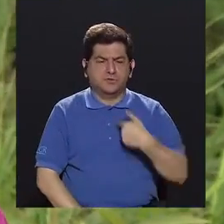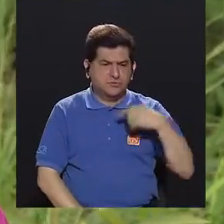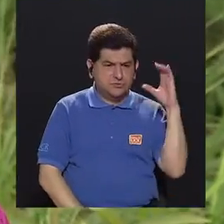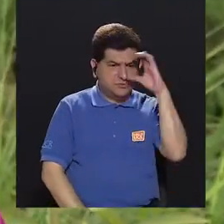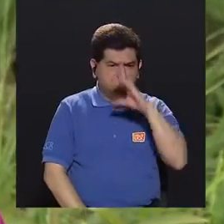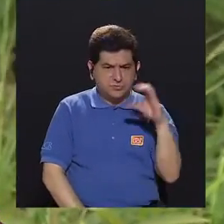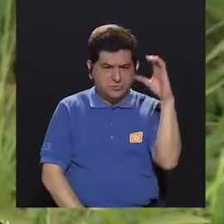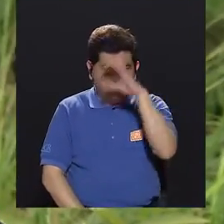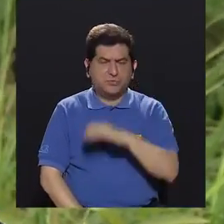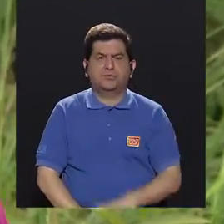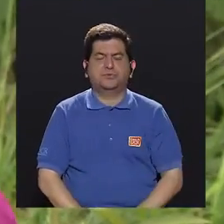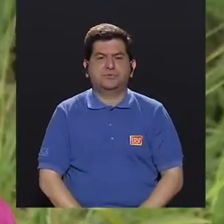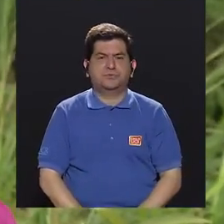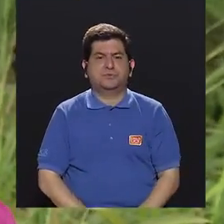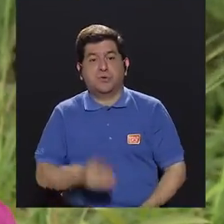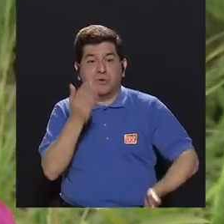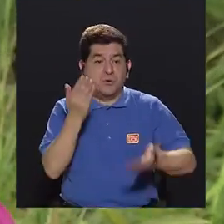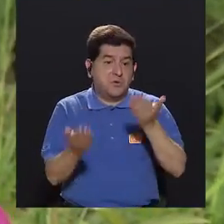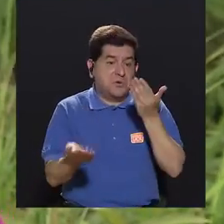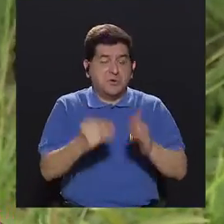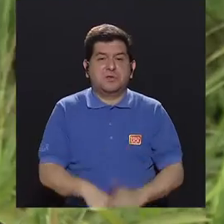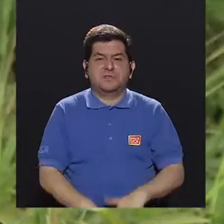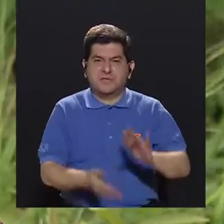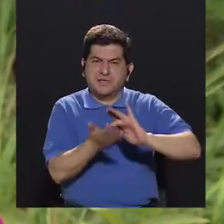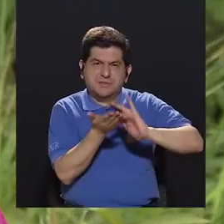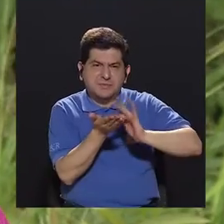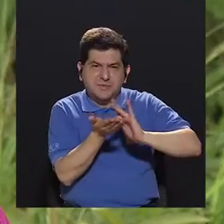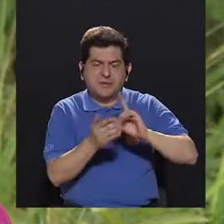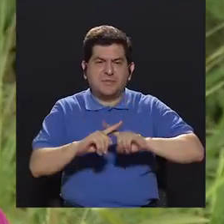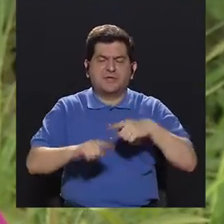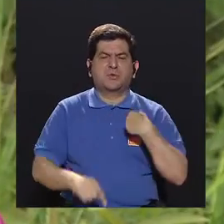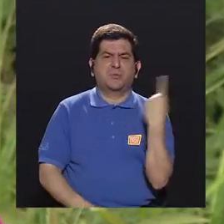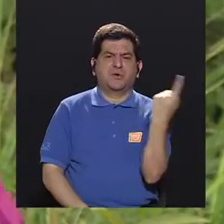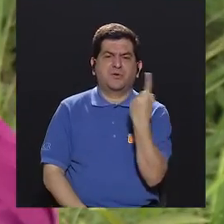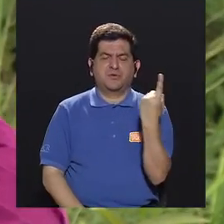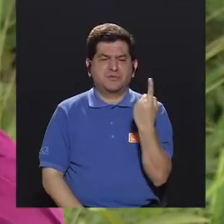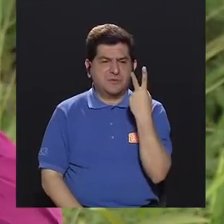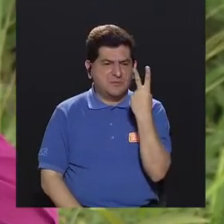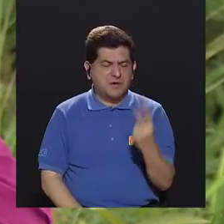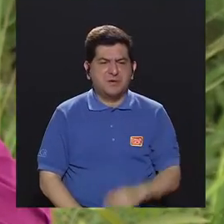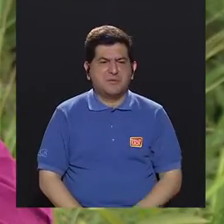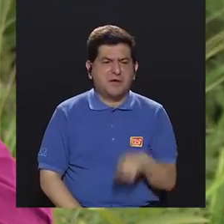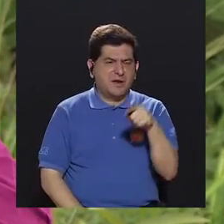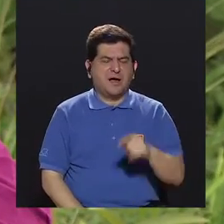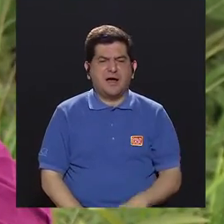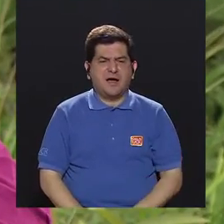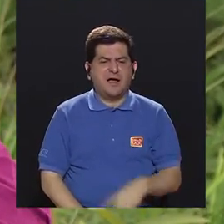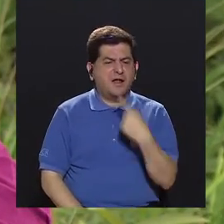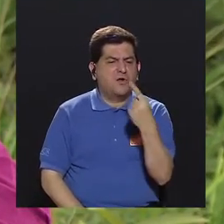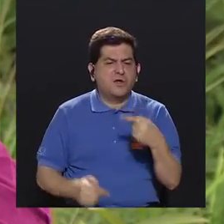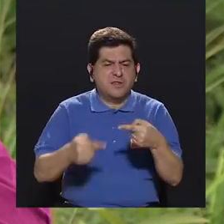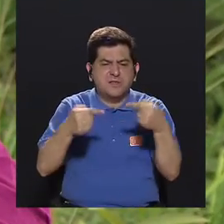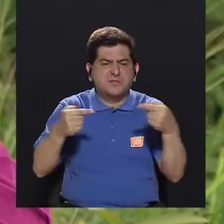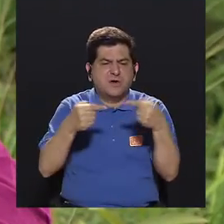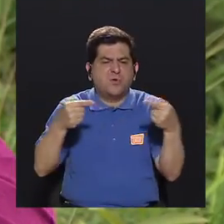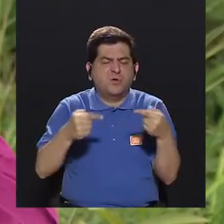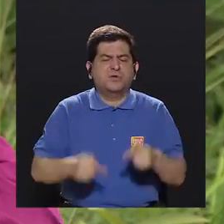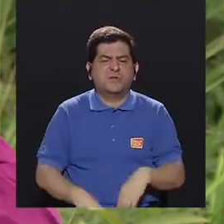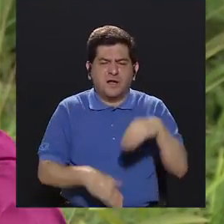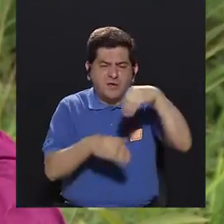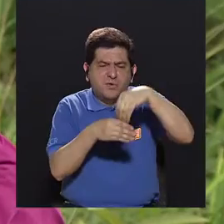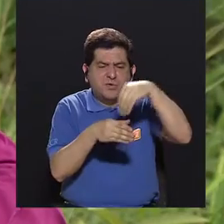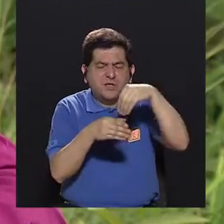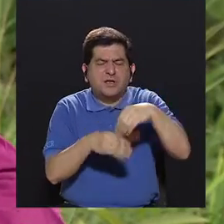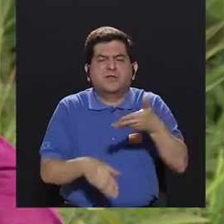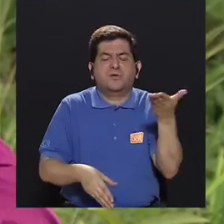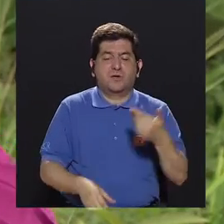buscar cuáles son, me tomo un medicamento pero estoy siempre viendo cuáles son las contraindicaciones, estoy